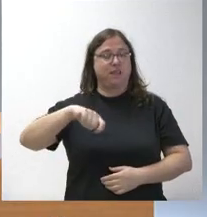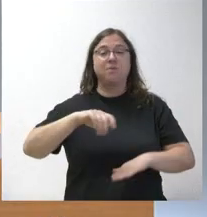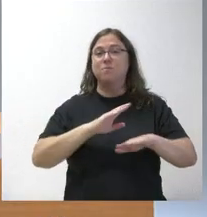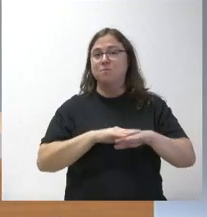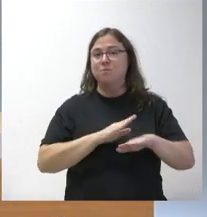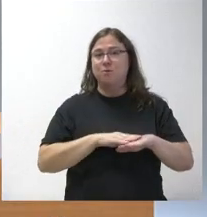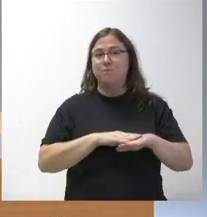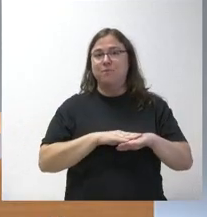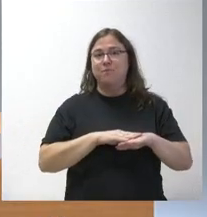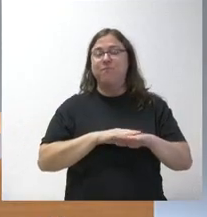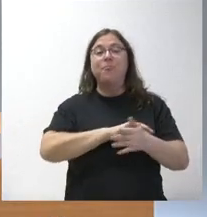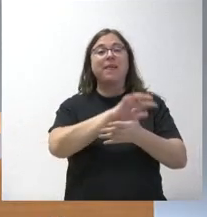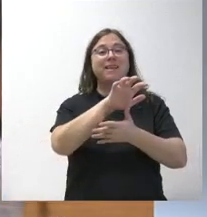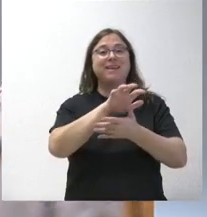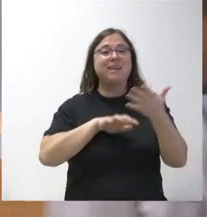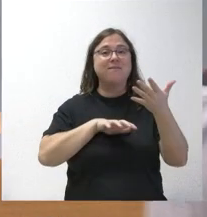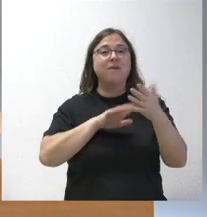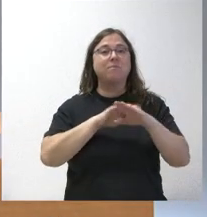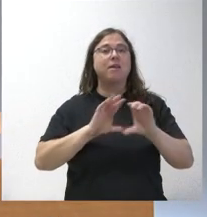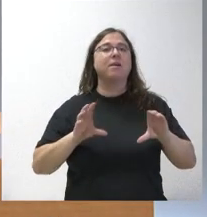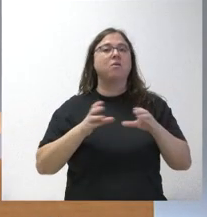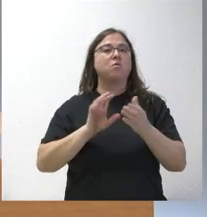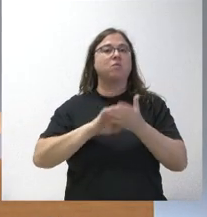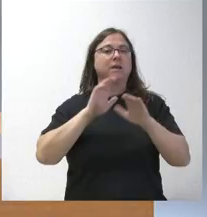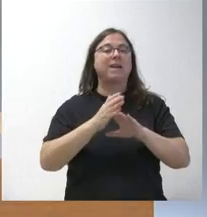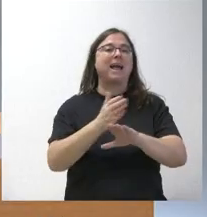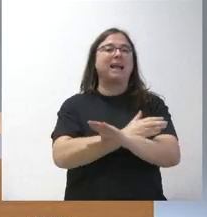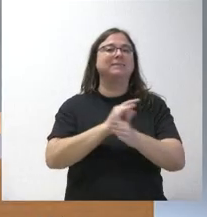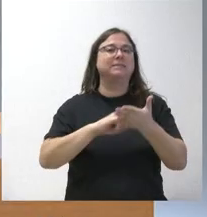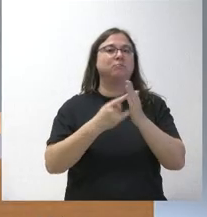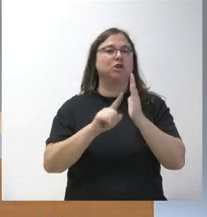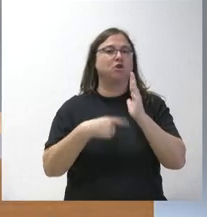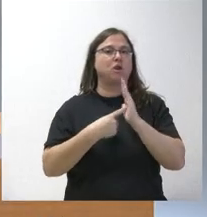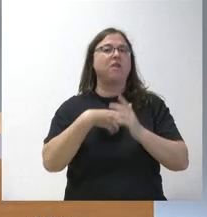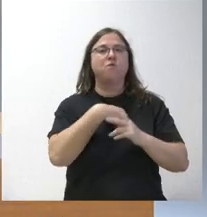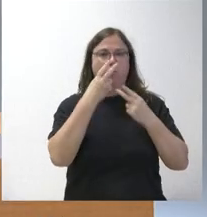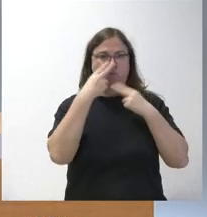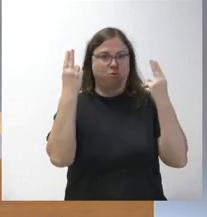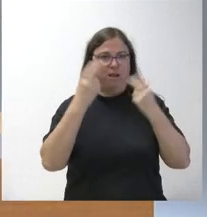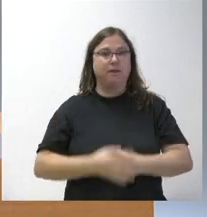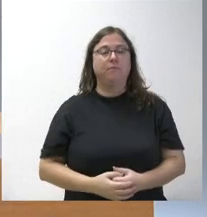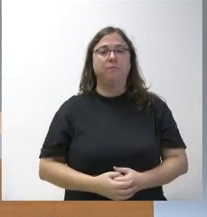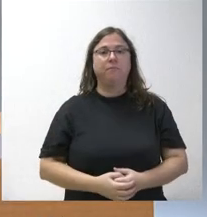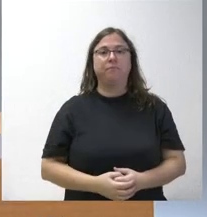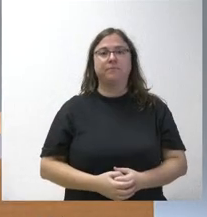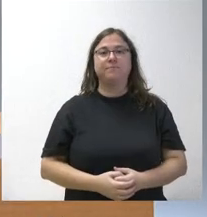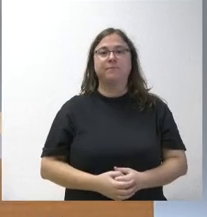informe a la Junta de Castilla y León del anteproyecto de ley de función pública. Y, por tanto,